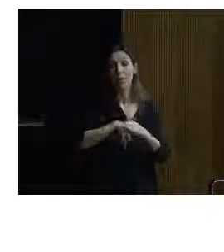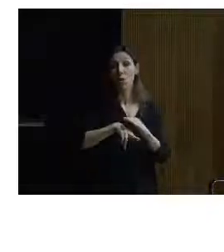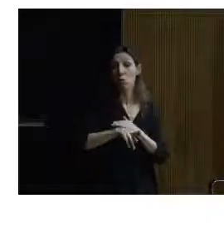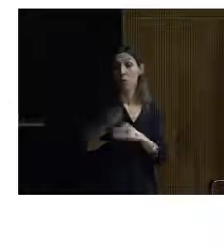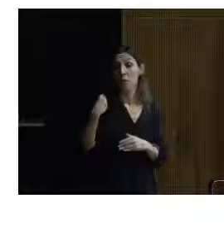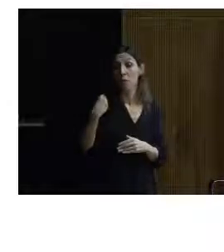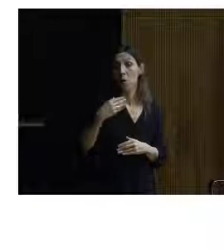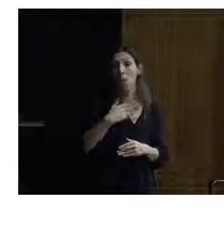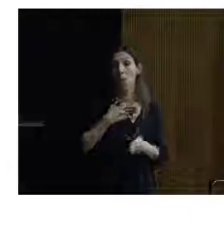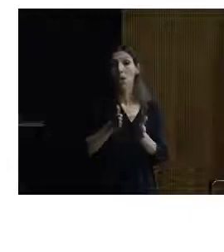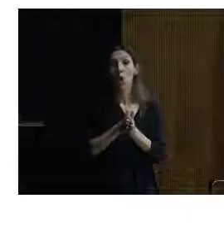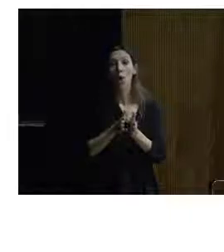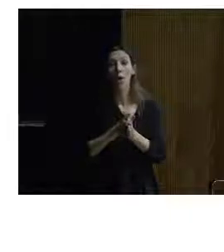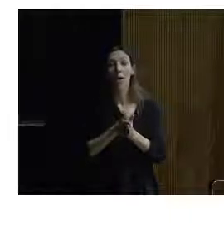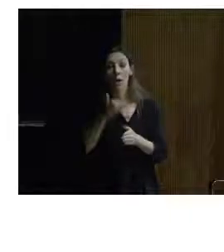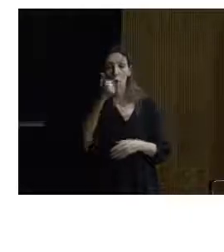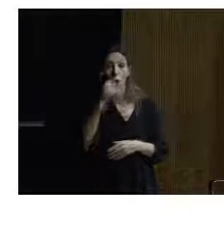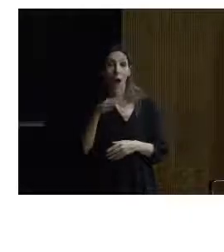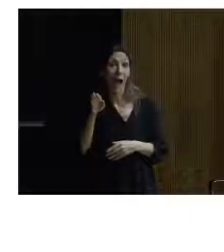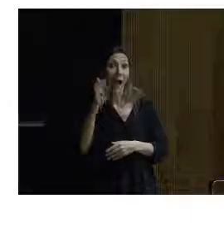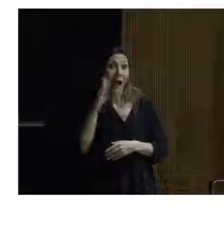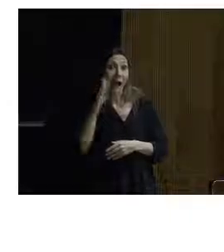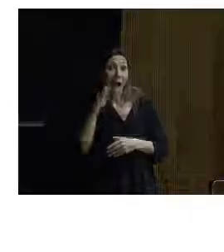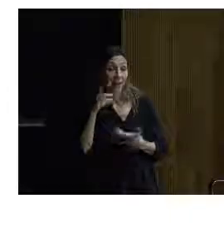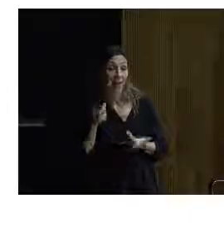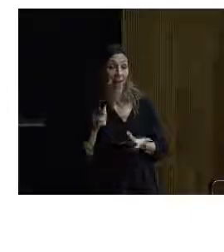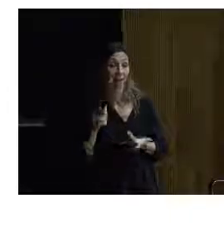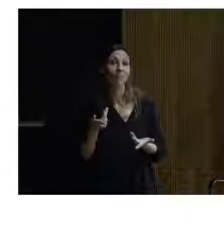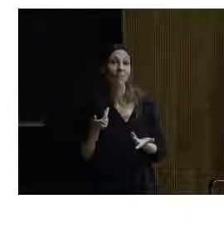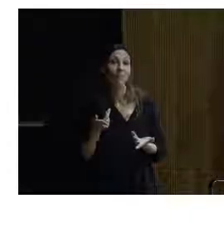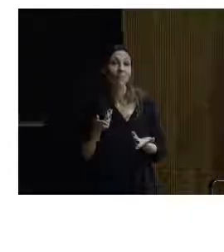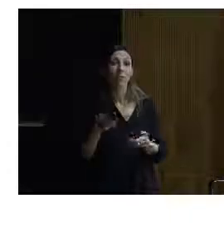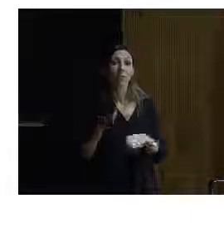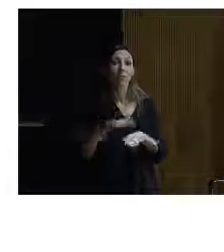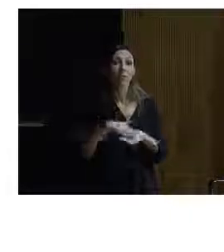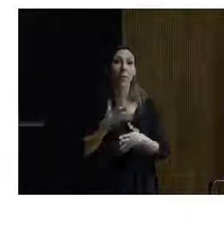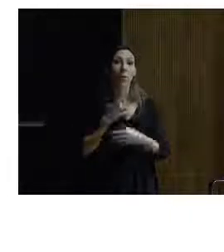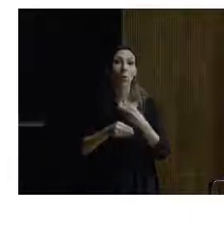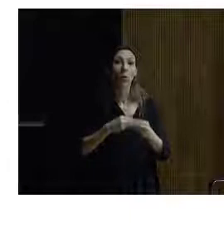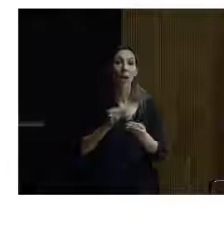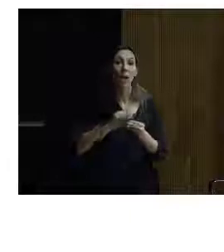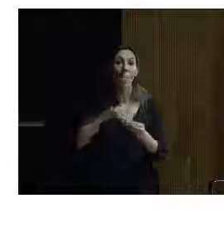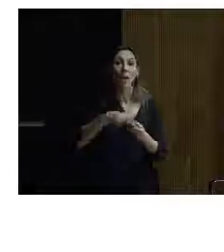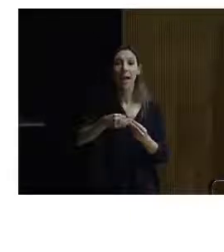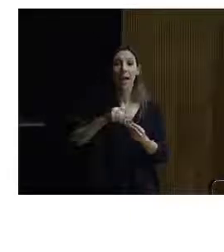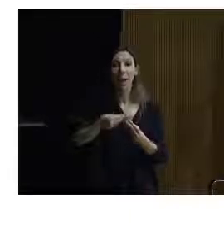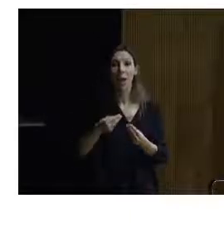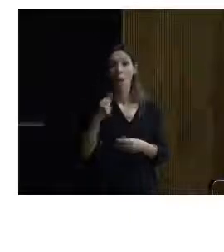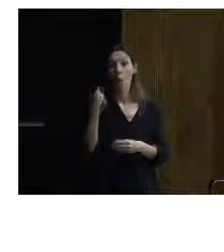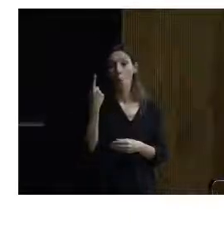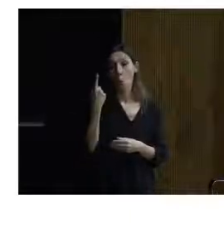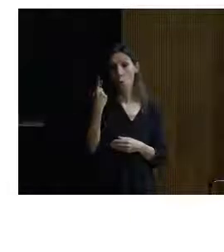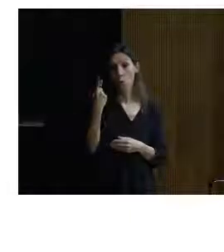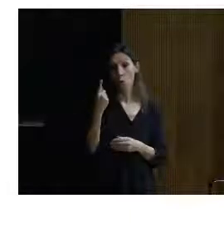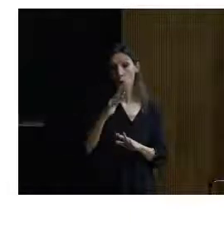compañero anterior en el ejercicio de sus atribuciones para utilizar un solo material con